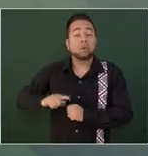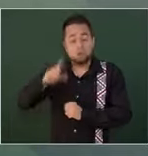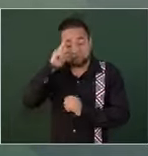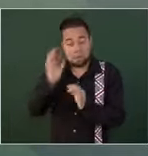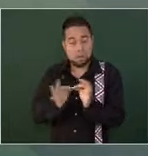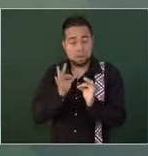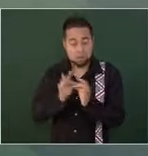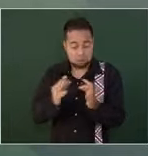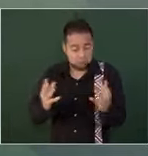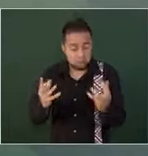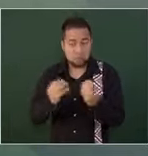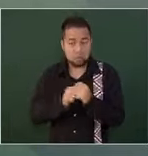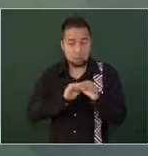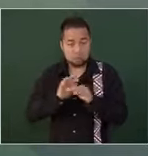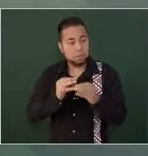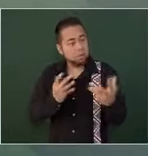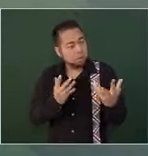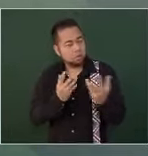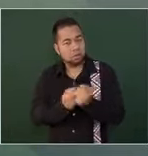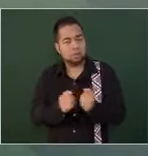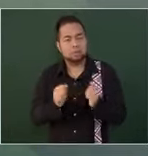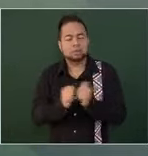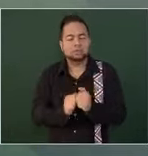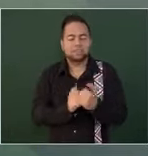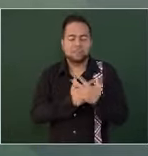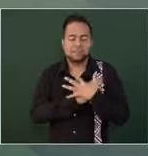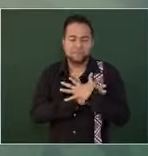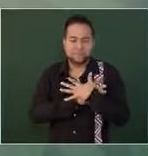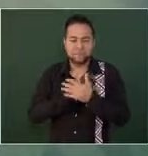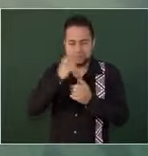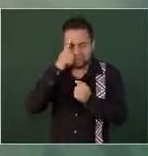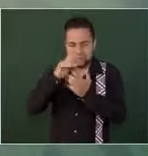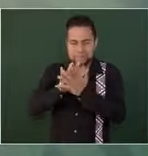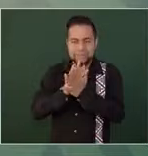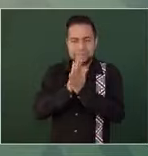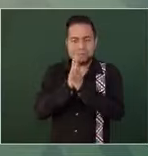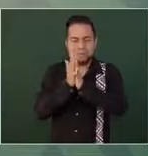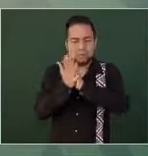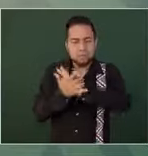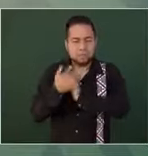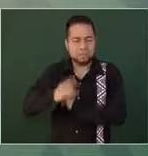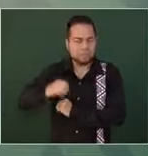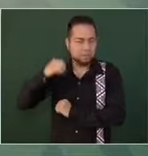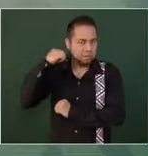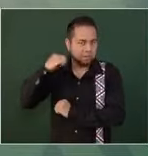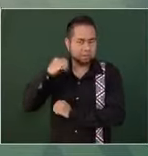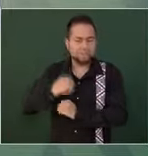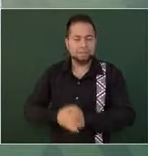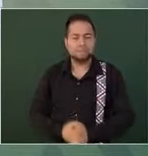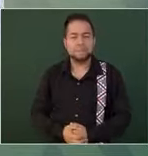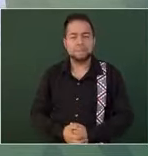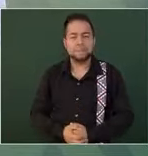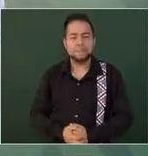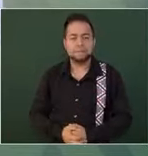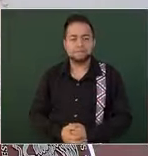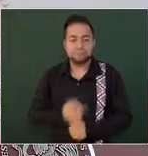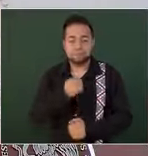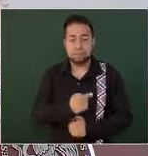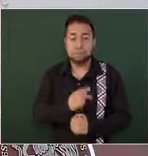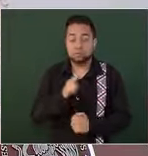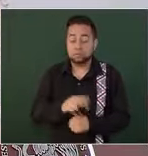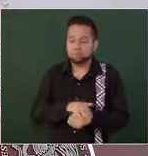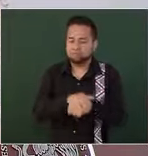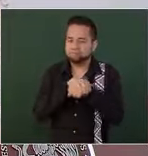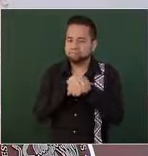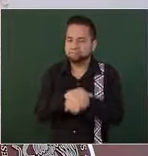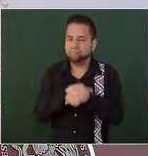junto a usted con profundo amor por la transformación de Oaxaca. Usted ha sido un gran amigo,